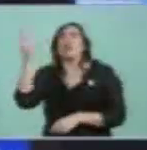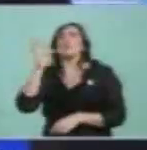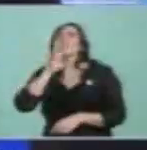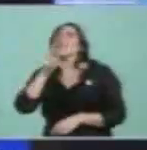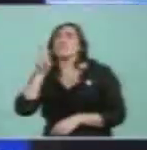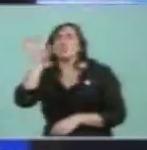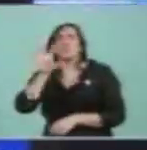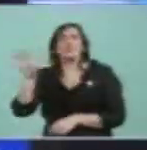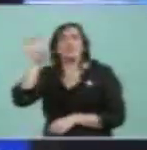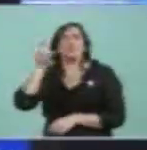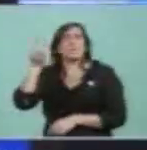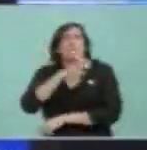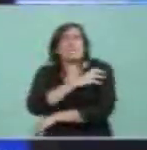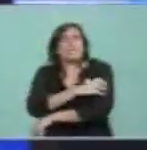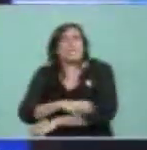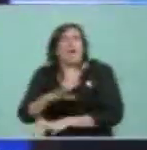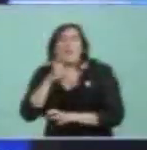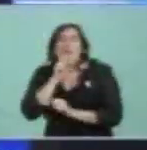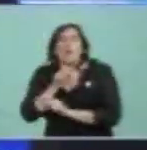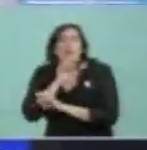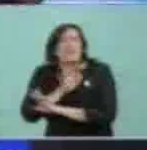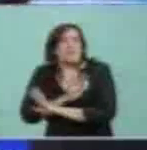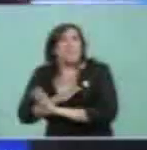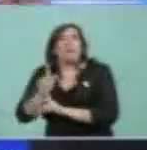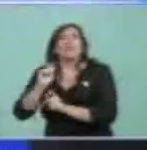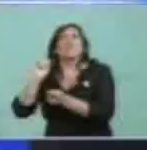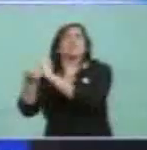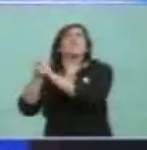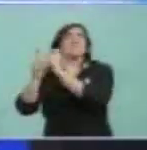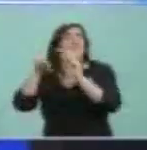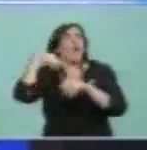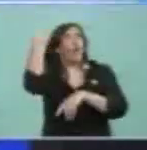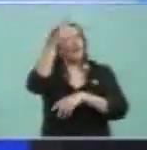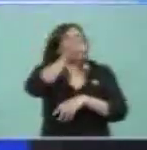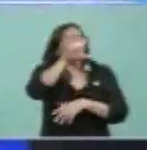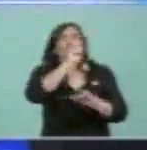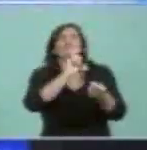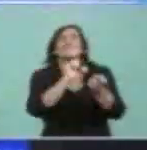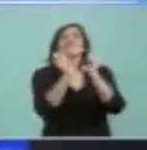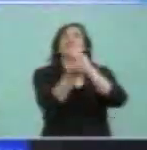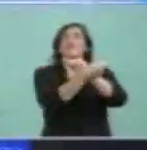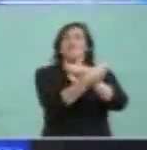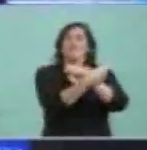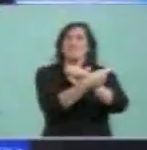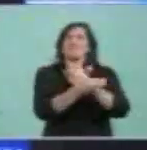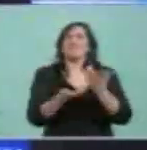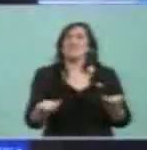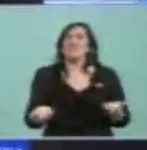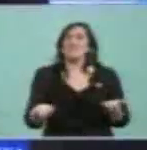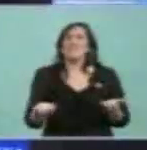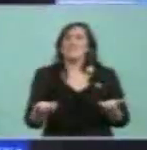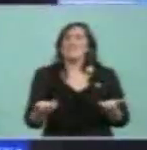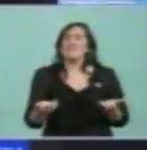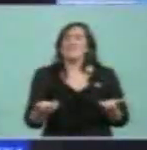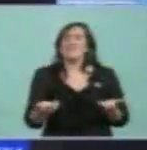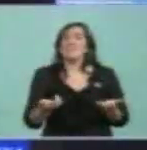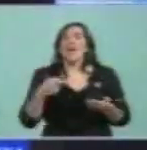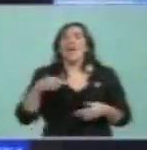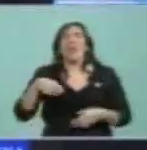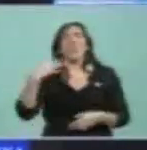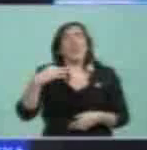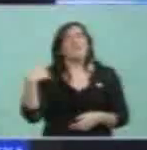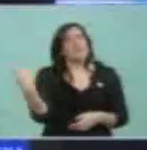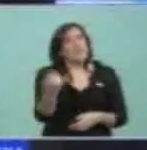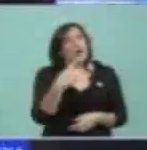bancaba más la miseria mientras los ares vivían como reyes. ¿A qué les acordar estas